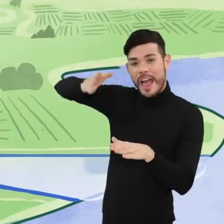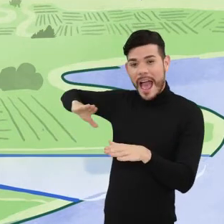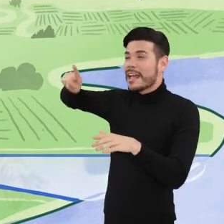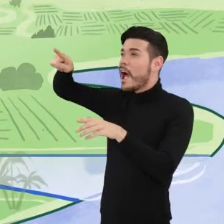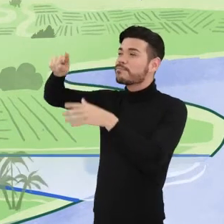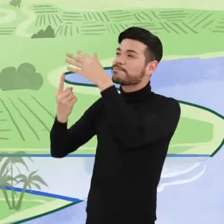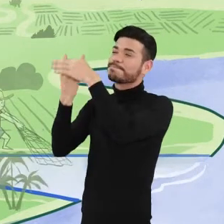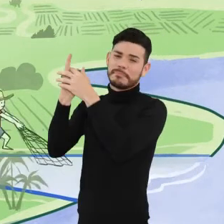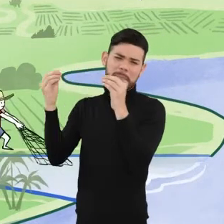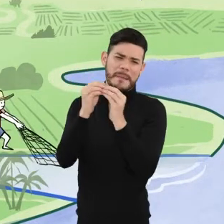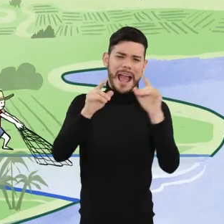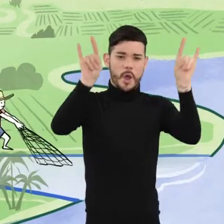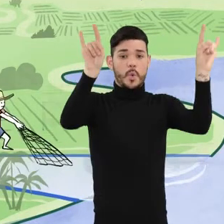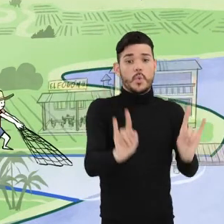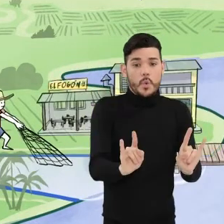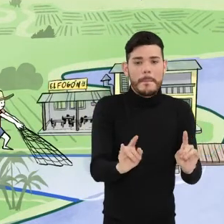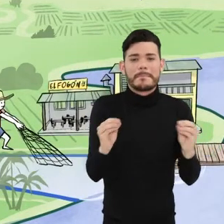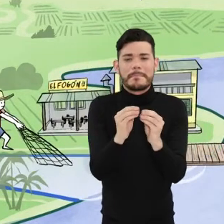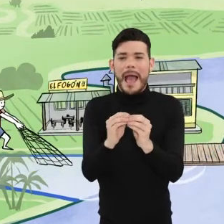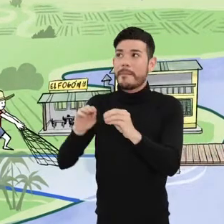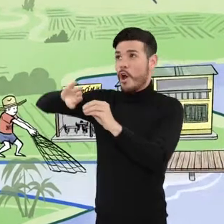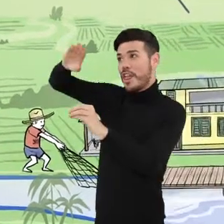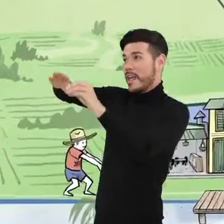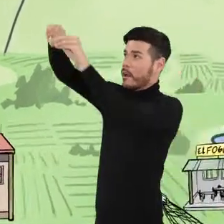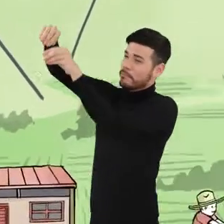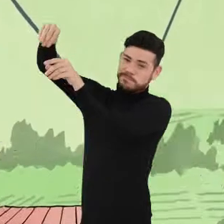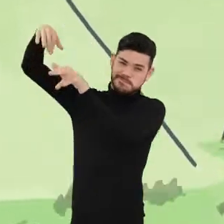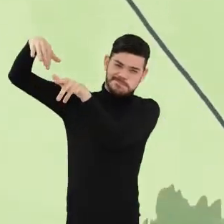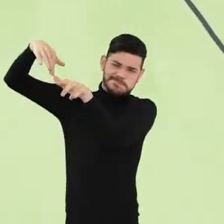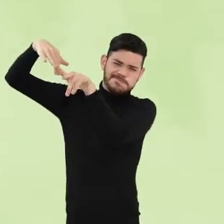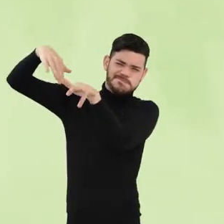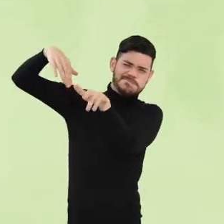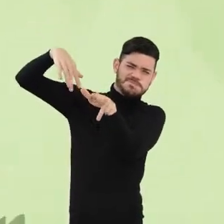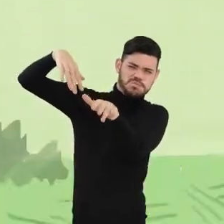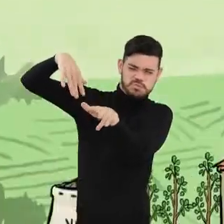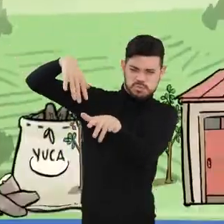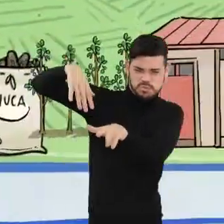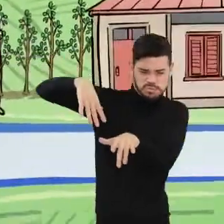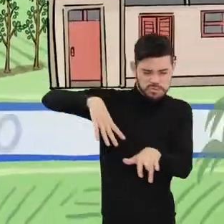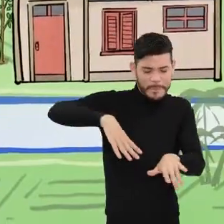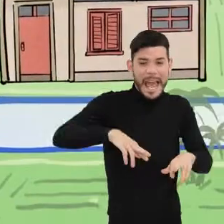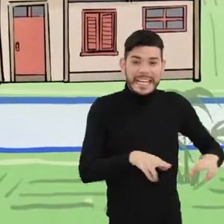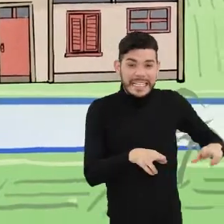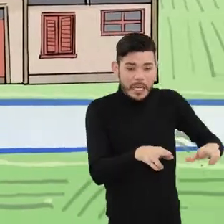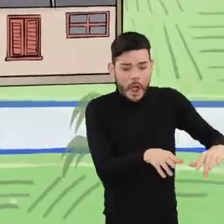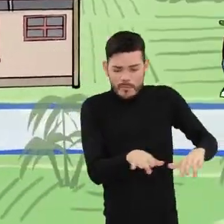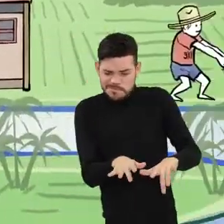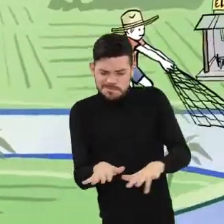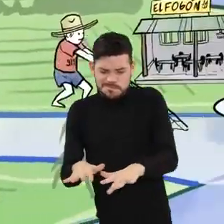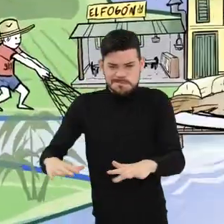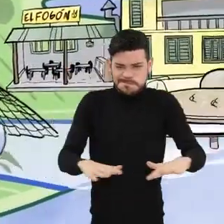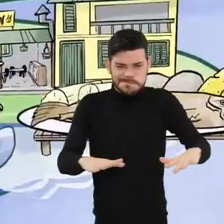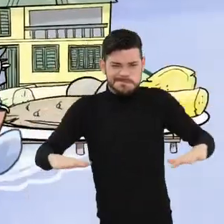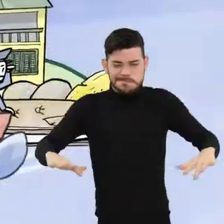cordilleras de los Andes y, por la gravedad y por la inclinación de las montañas, forman arroyos. Los arroyos van a los ríos tributarios y de